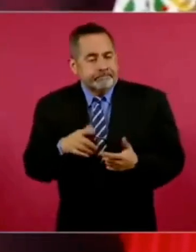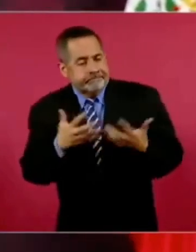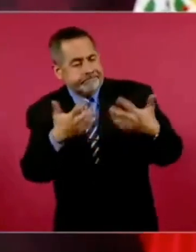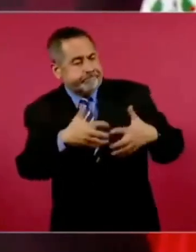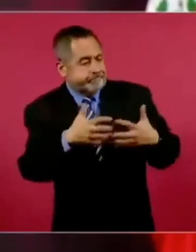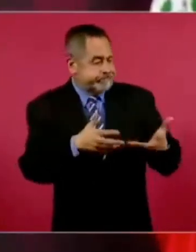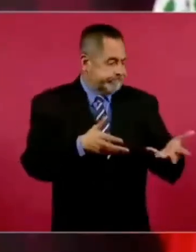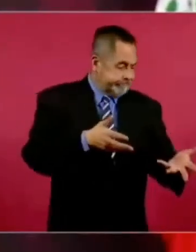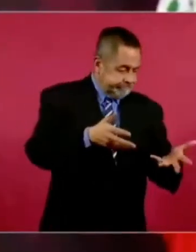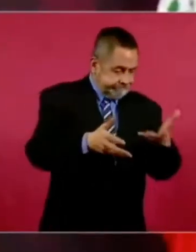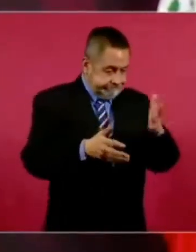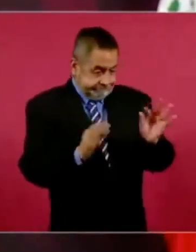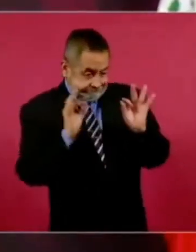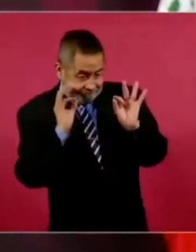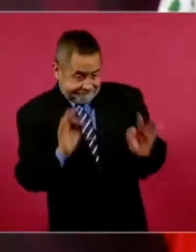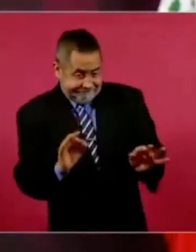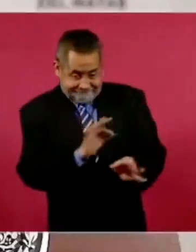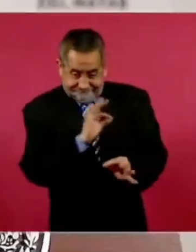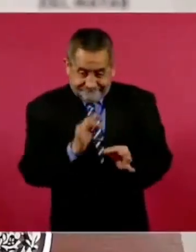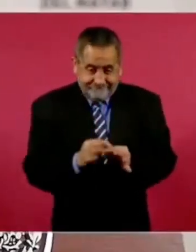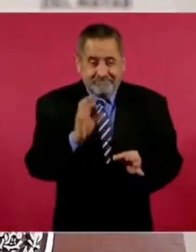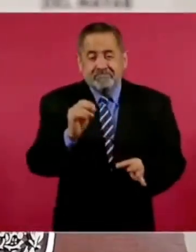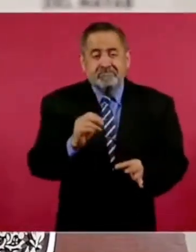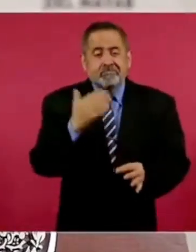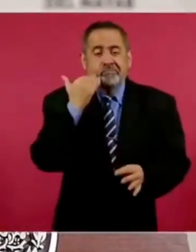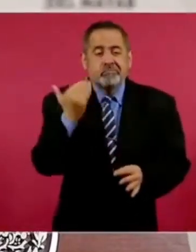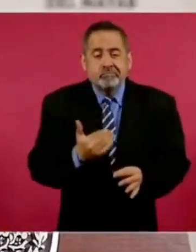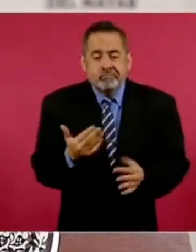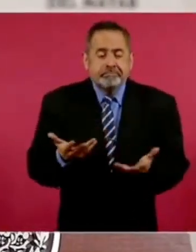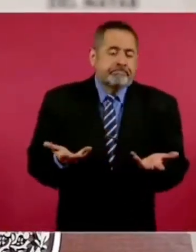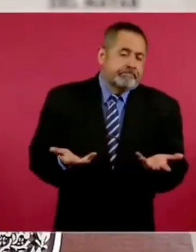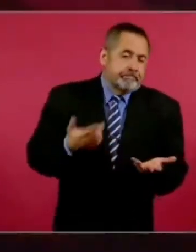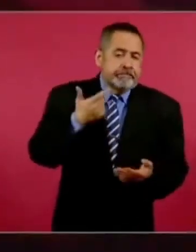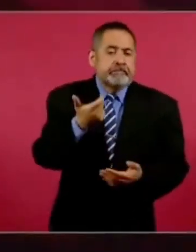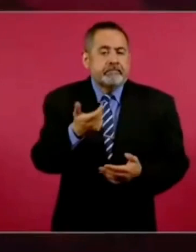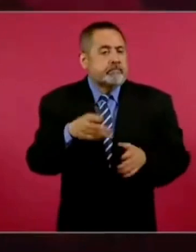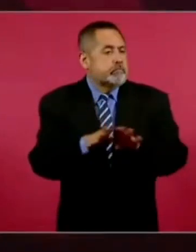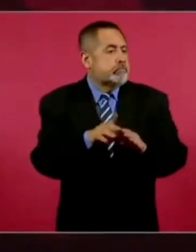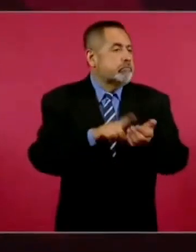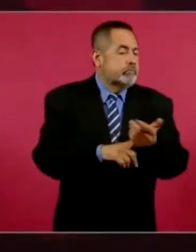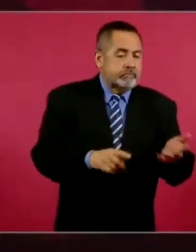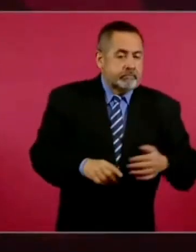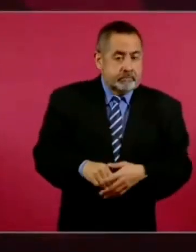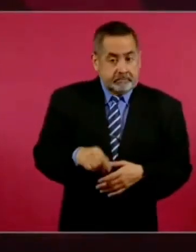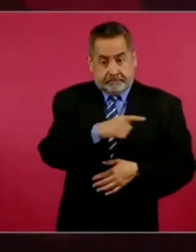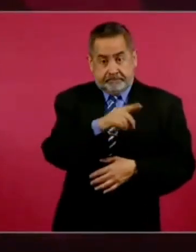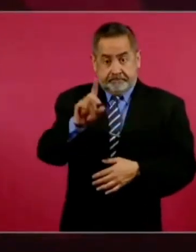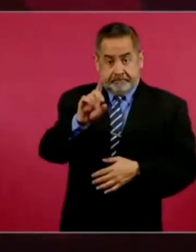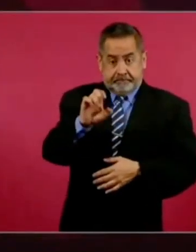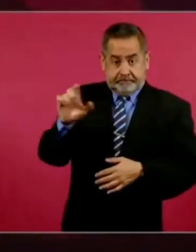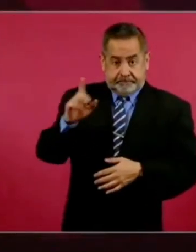se compra, porque la de Deer Park